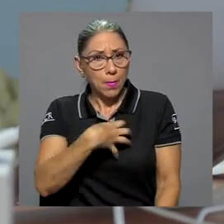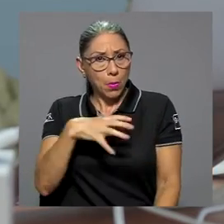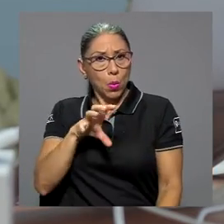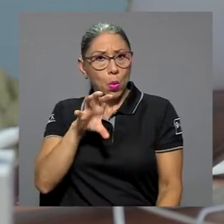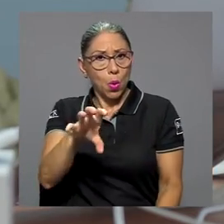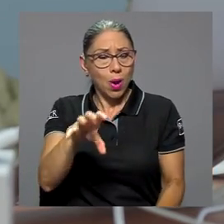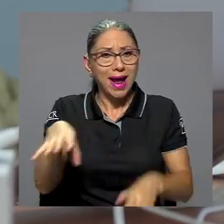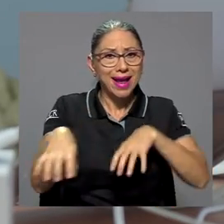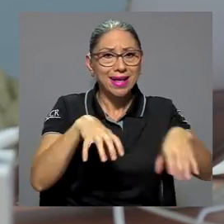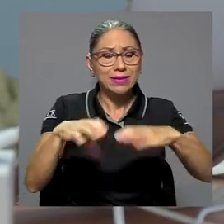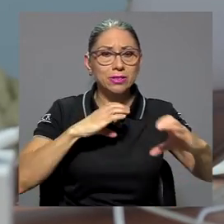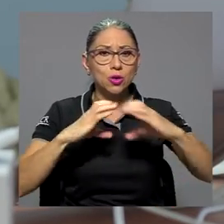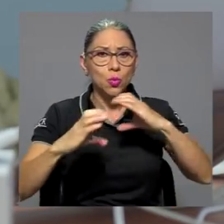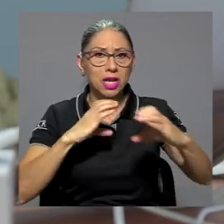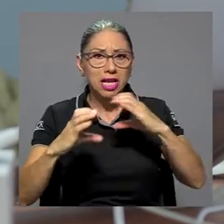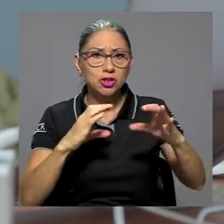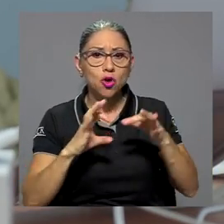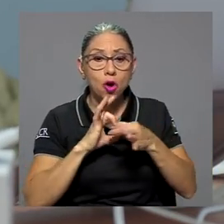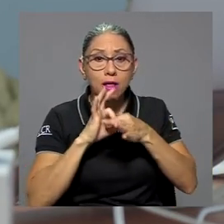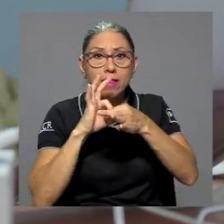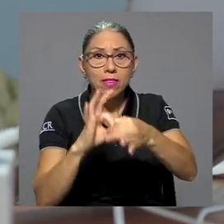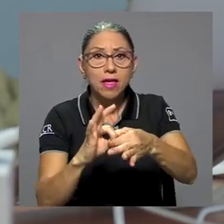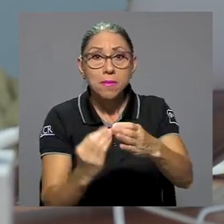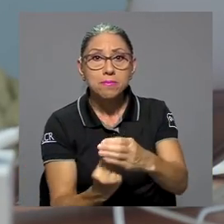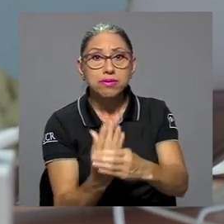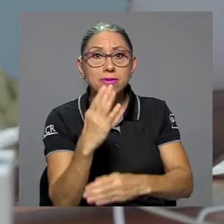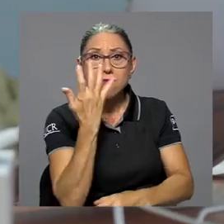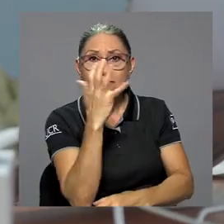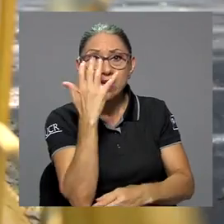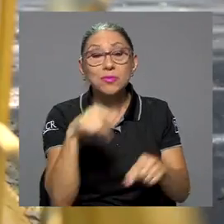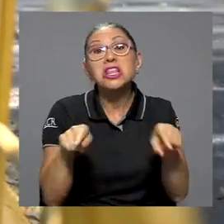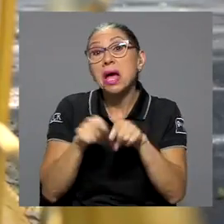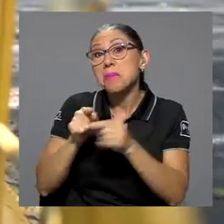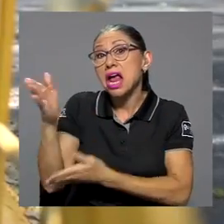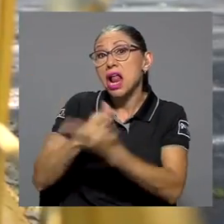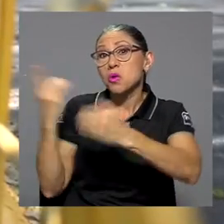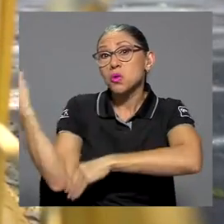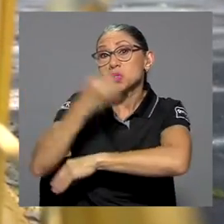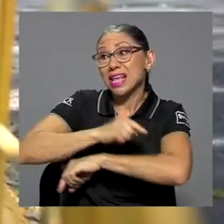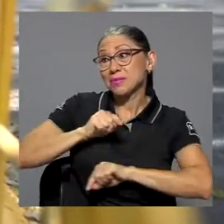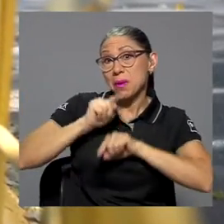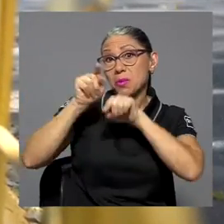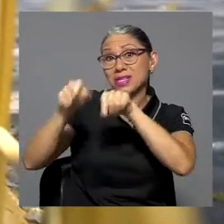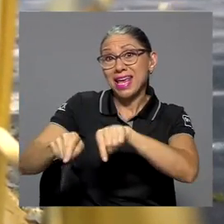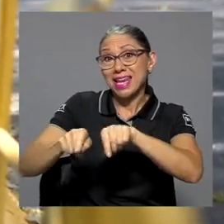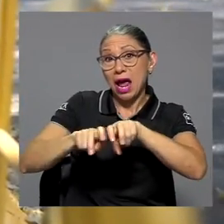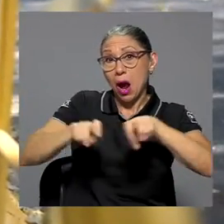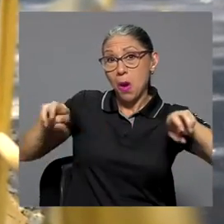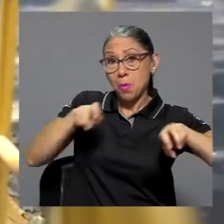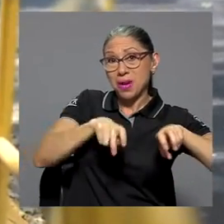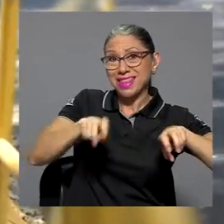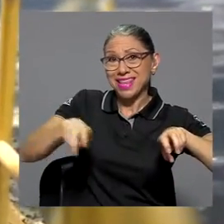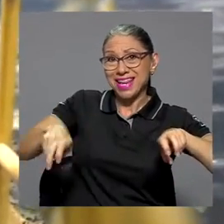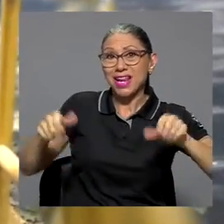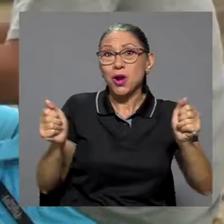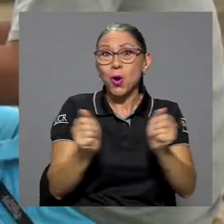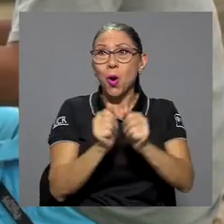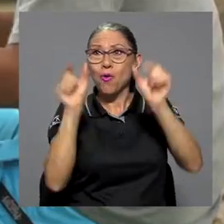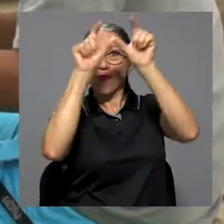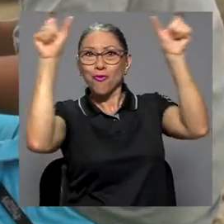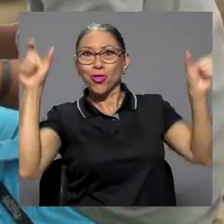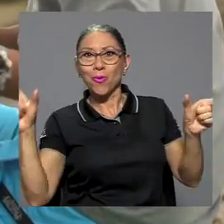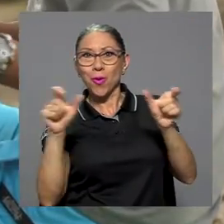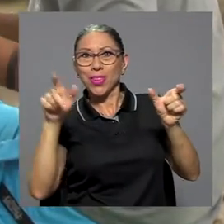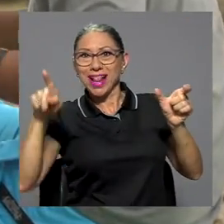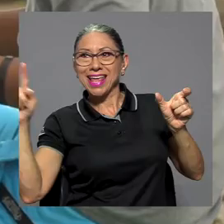comunicación que tienen que ver con la creación de un Facebook, vamos a estar en el pretil en algunos días con un fotobot, que son estas cositas preciosas para que la gente se